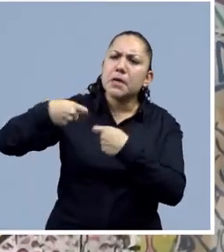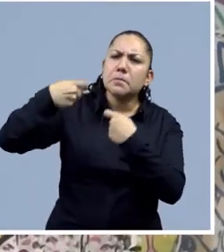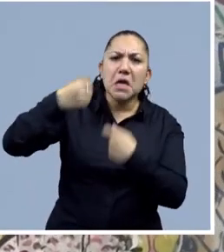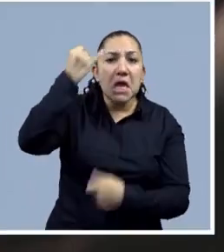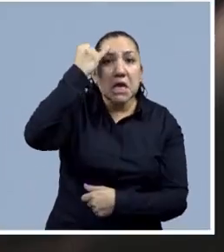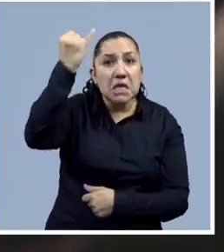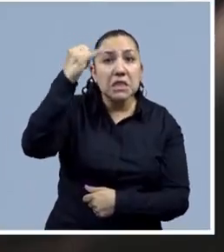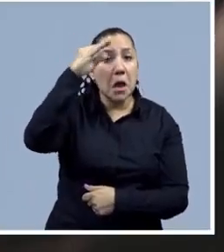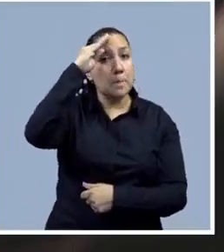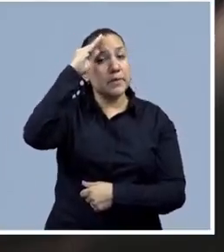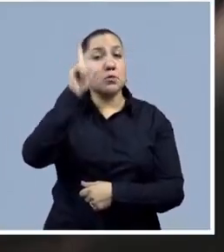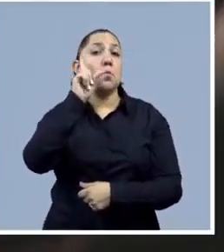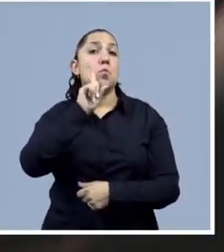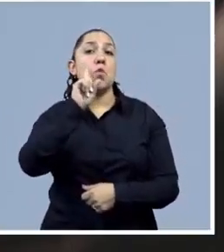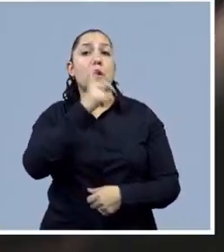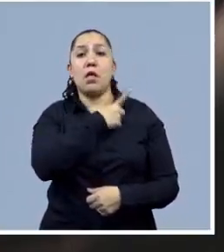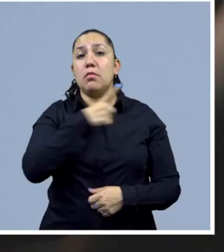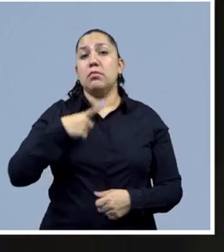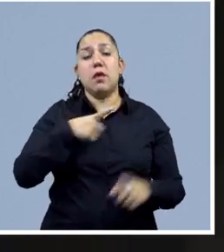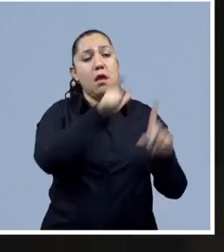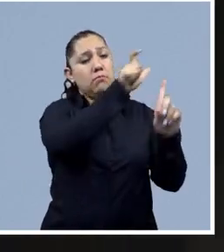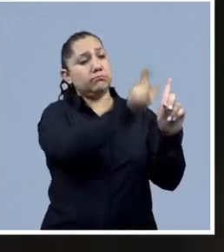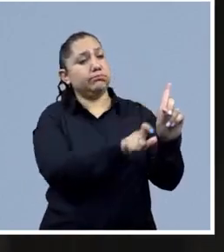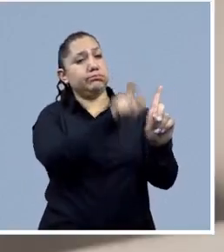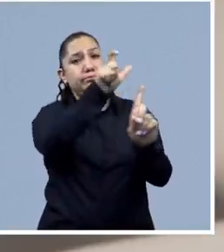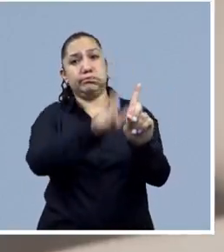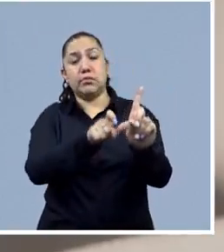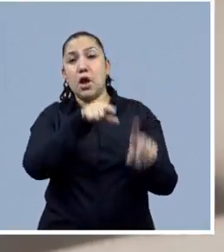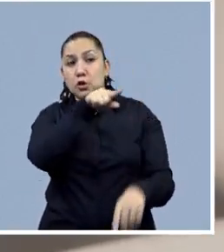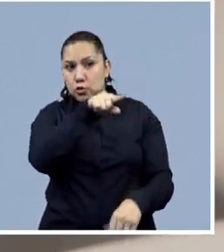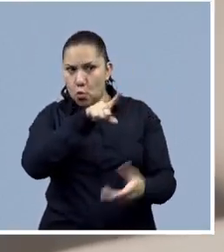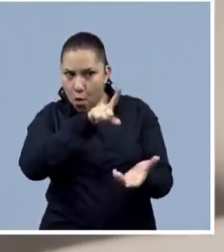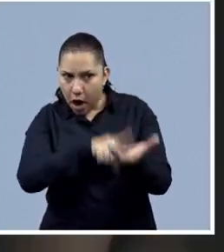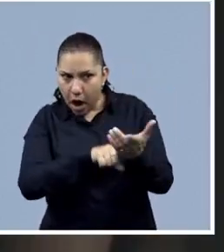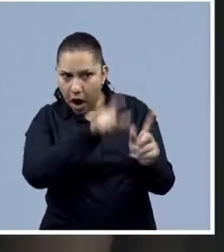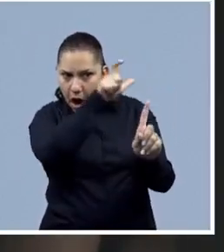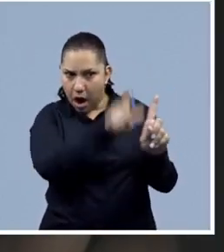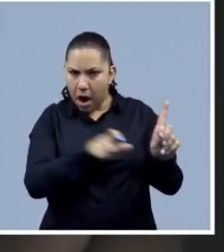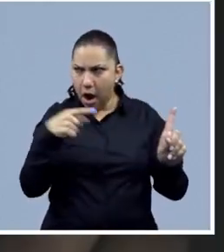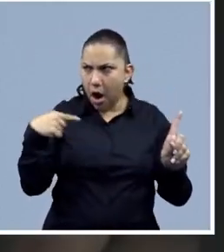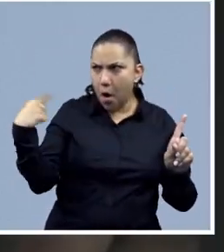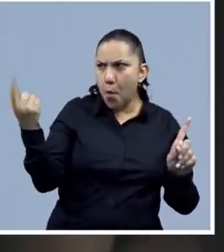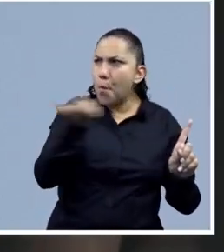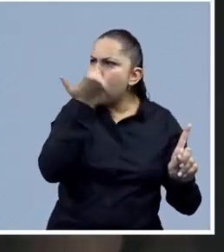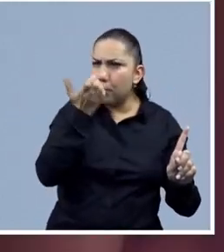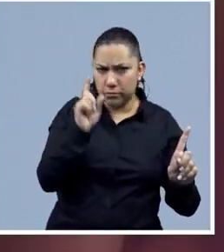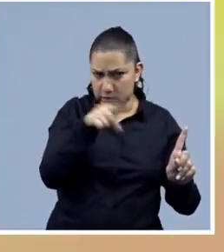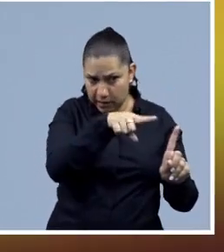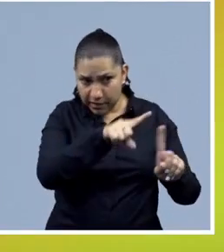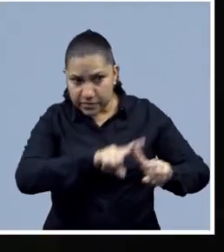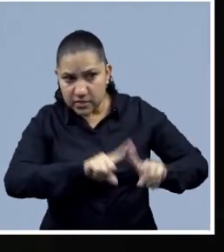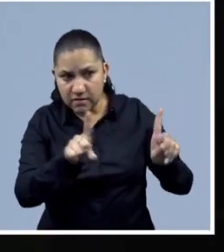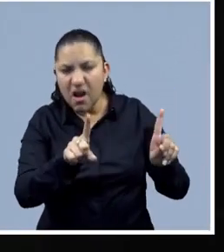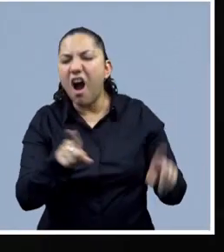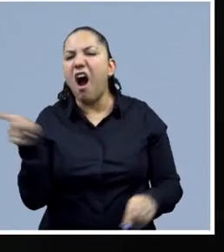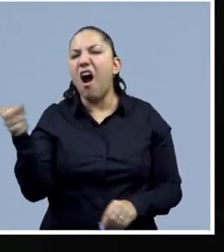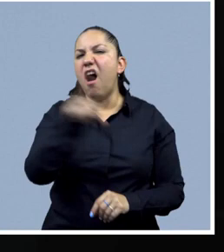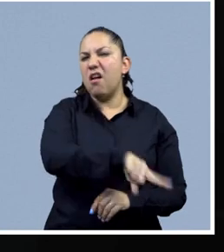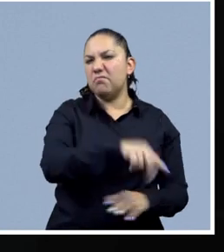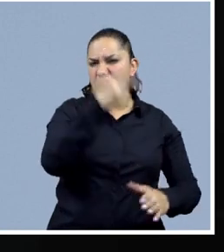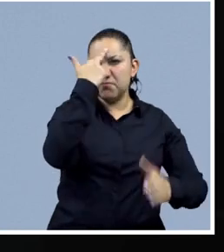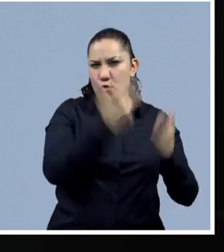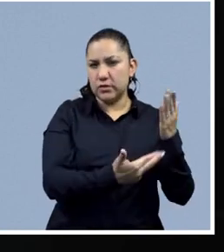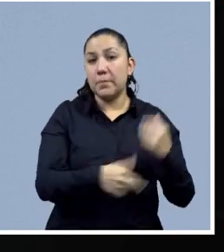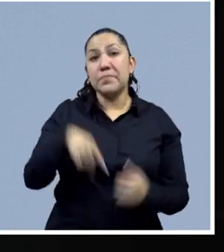diversos estereotipos de género y que al salirse de lo establecido por la heteronorma propician violencia de género. En 2021